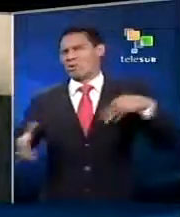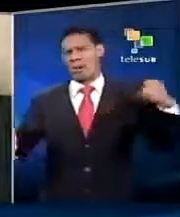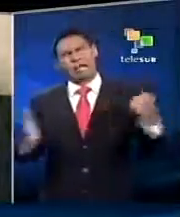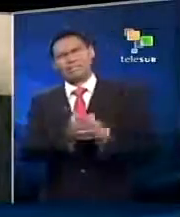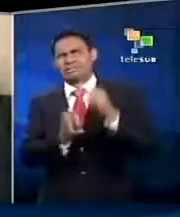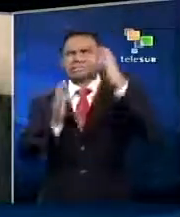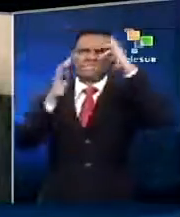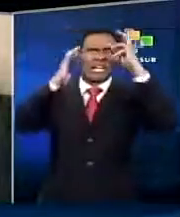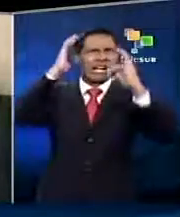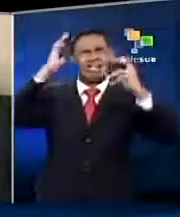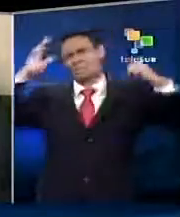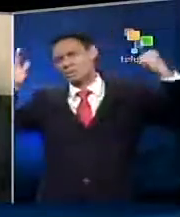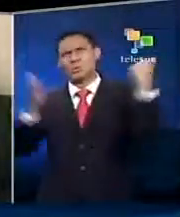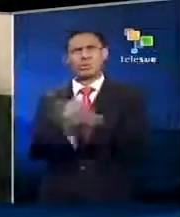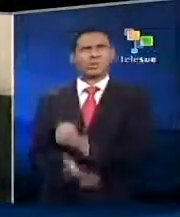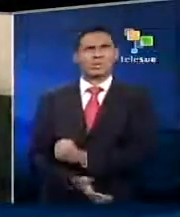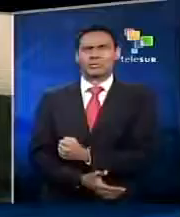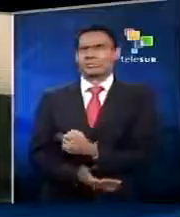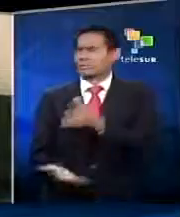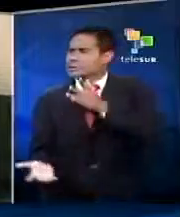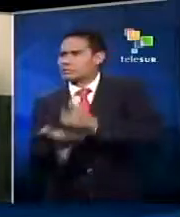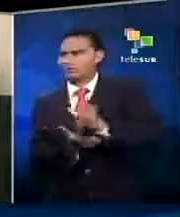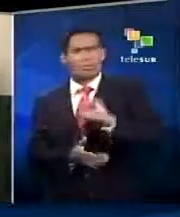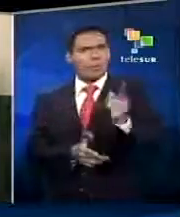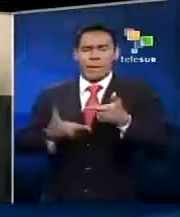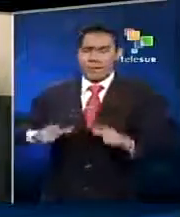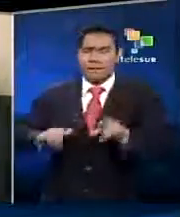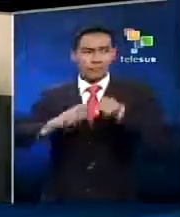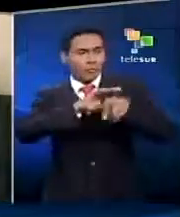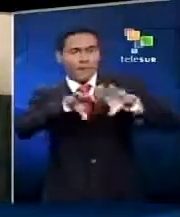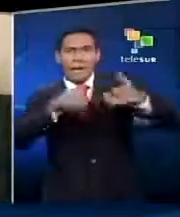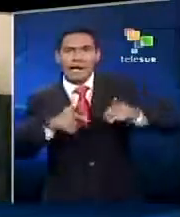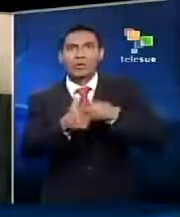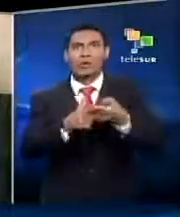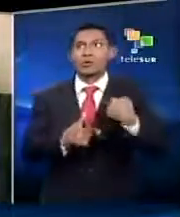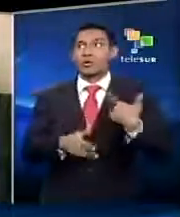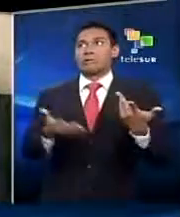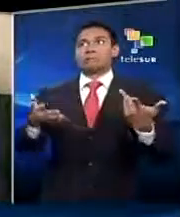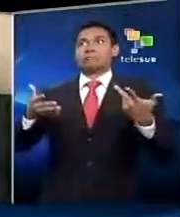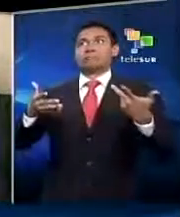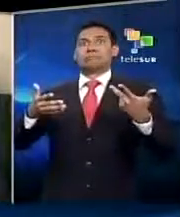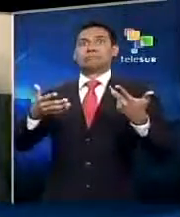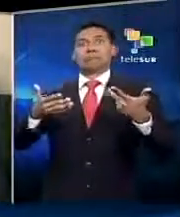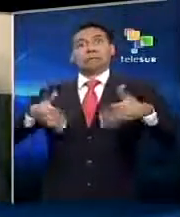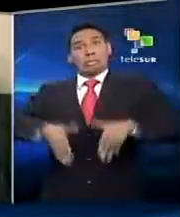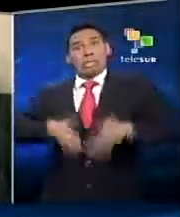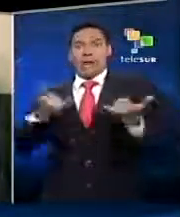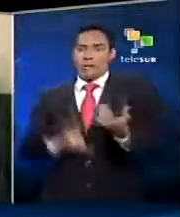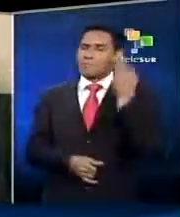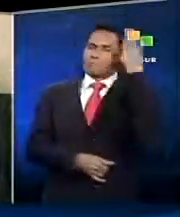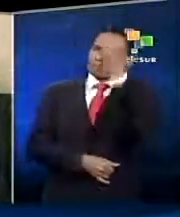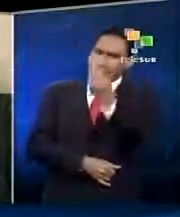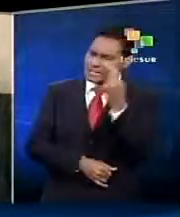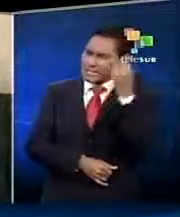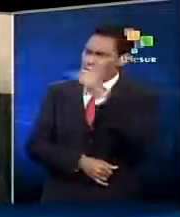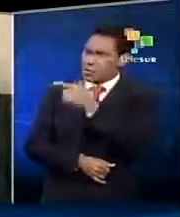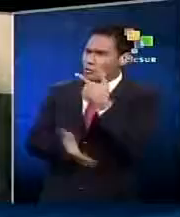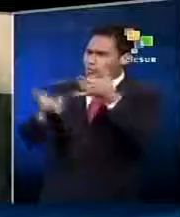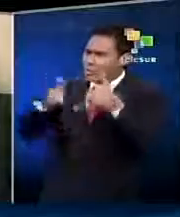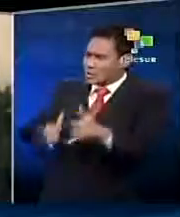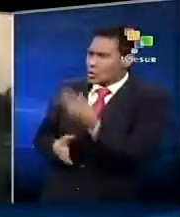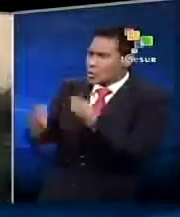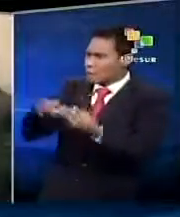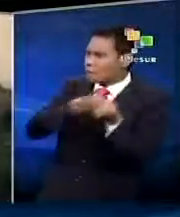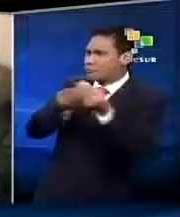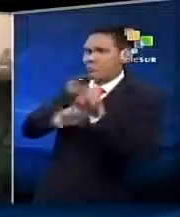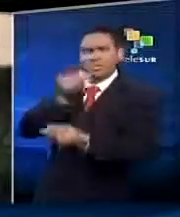porque, como he dicho, si el clima no me permite que vaya al mar, entonces yo estoy varado. Ahora tengo que pensar en lo que le voy a dar a mis hijos